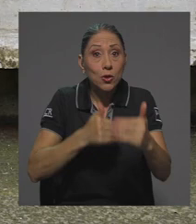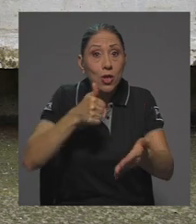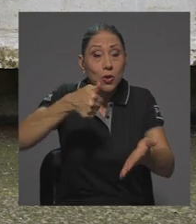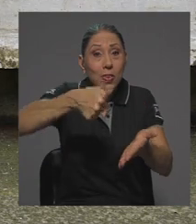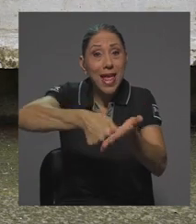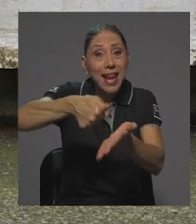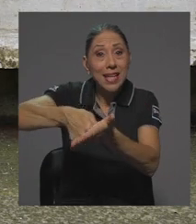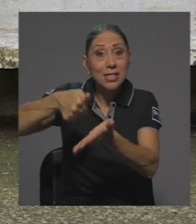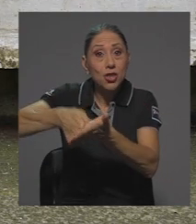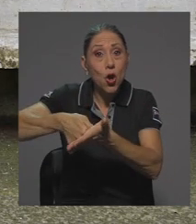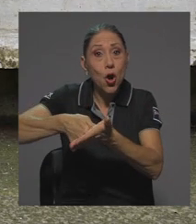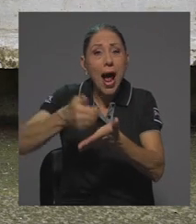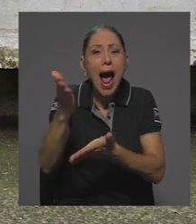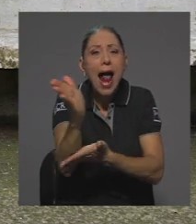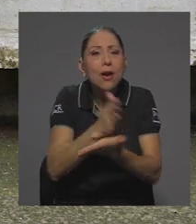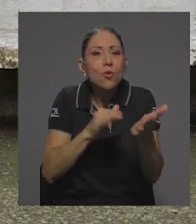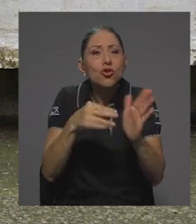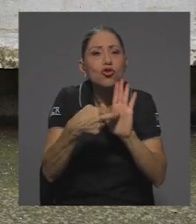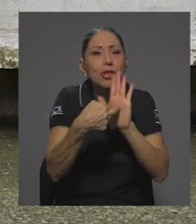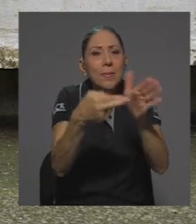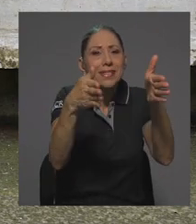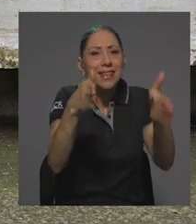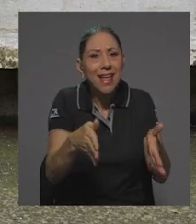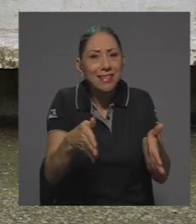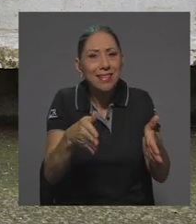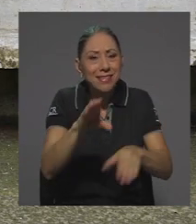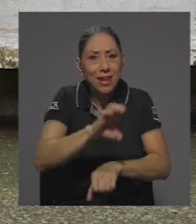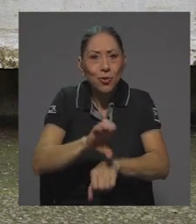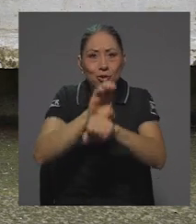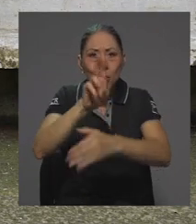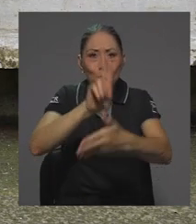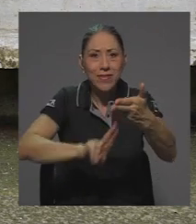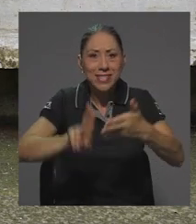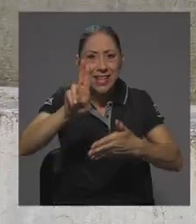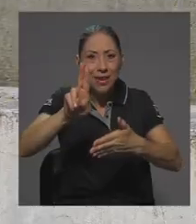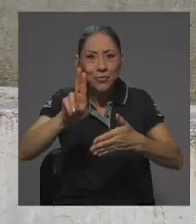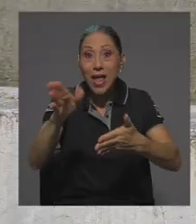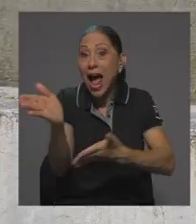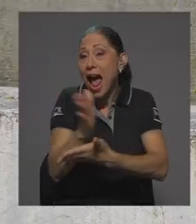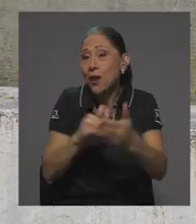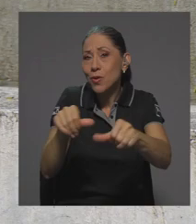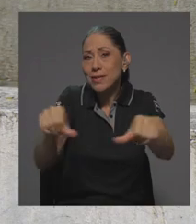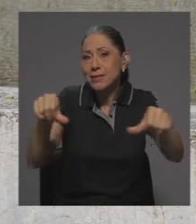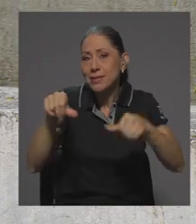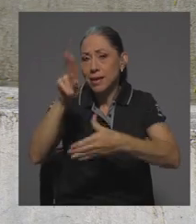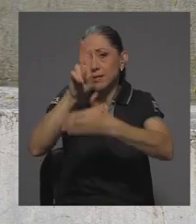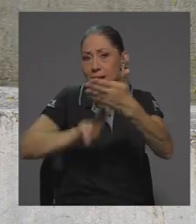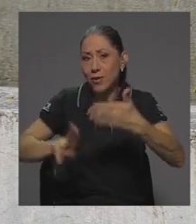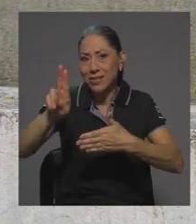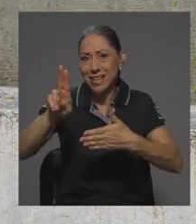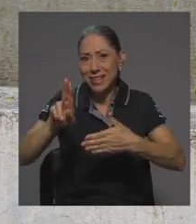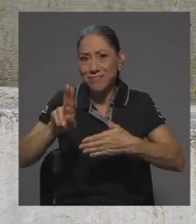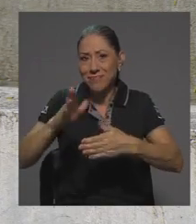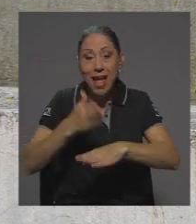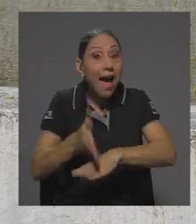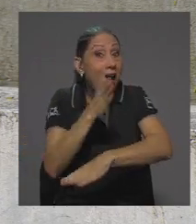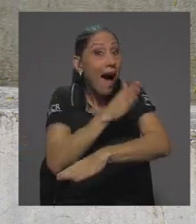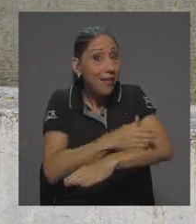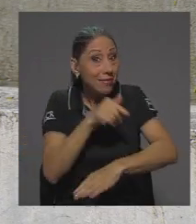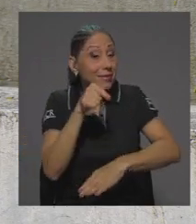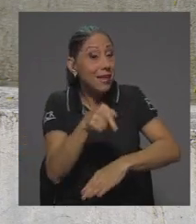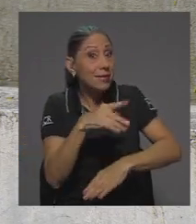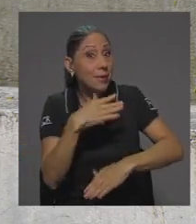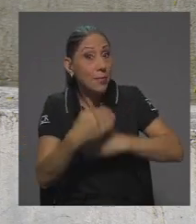elección de algunos representantes del Consejo Universitario de algunas de las áreas de la universidad. Pero antes de hablar de este proceso que ya se